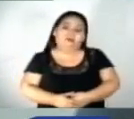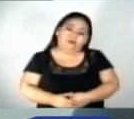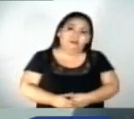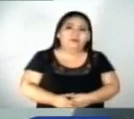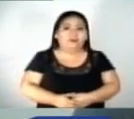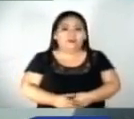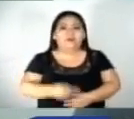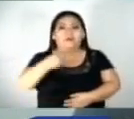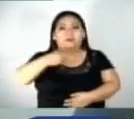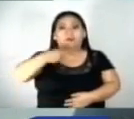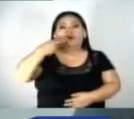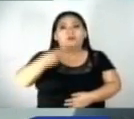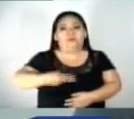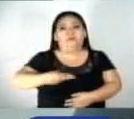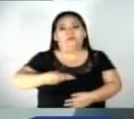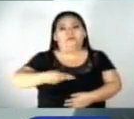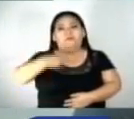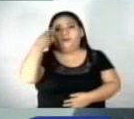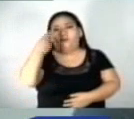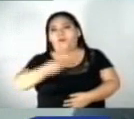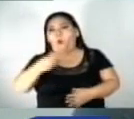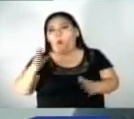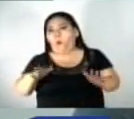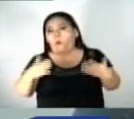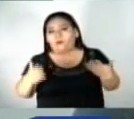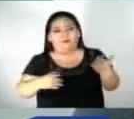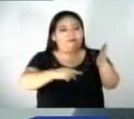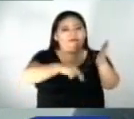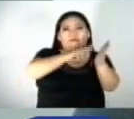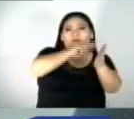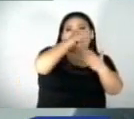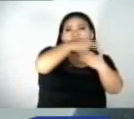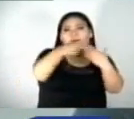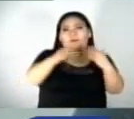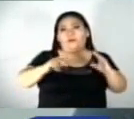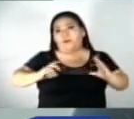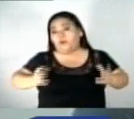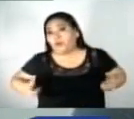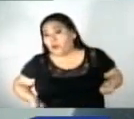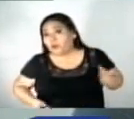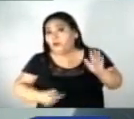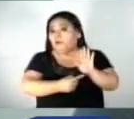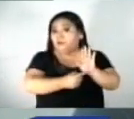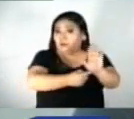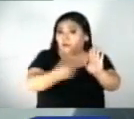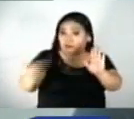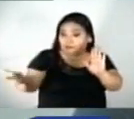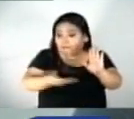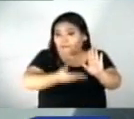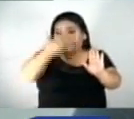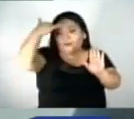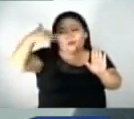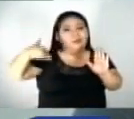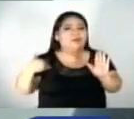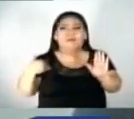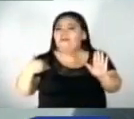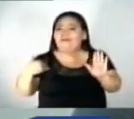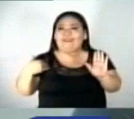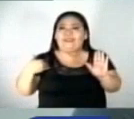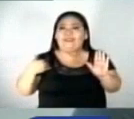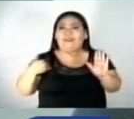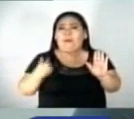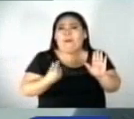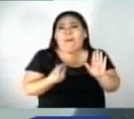las políticas o las plataformas de gobierno que vayan dirigidas para las mujeres son